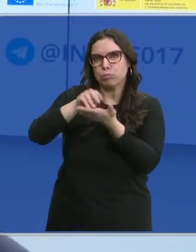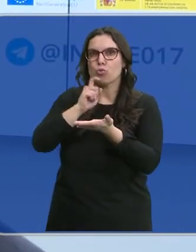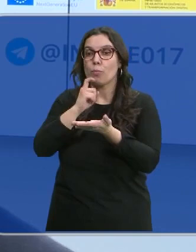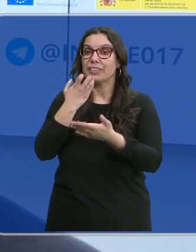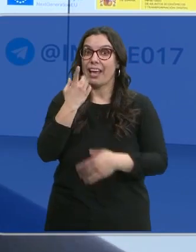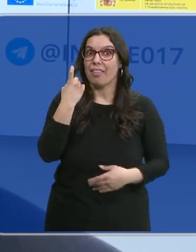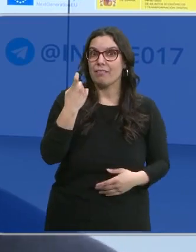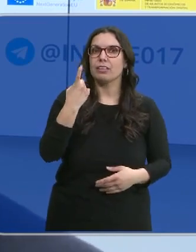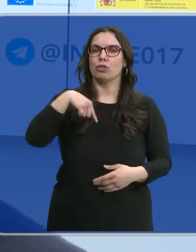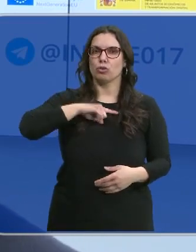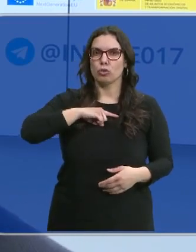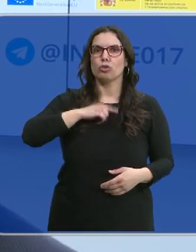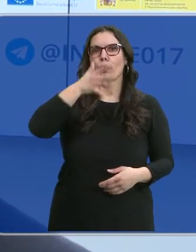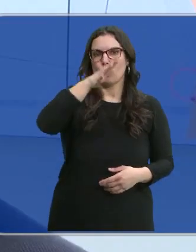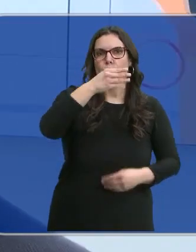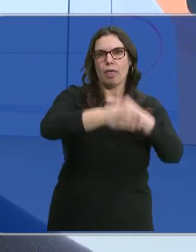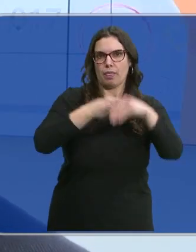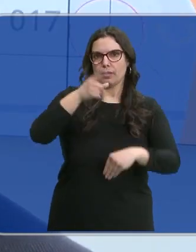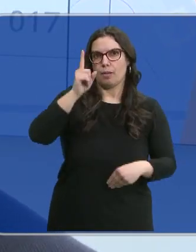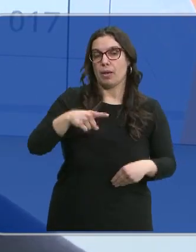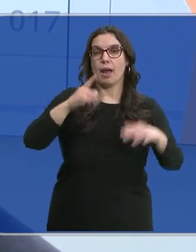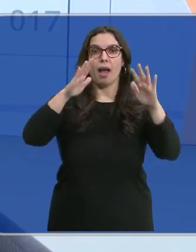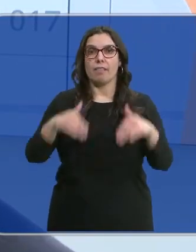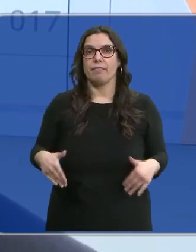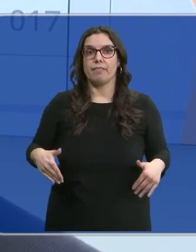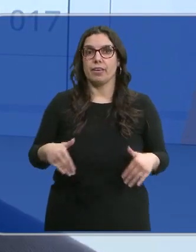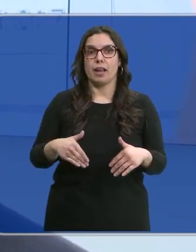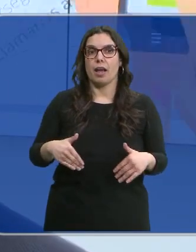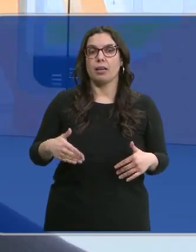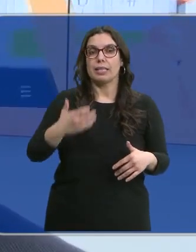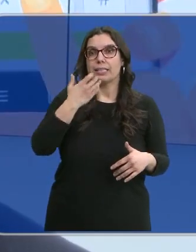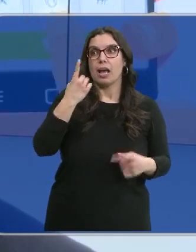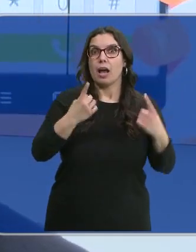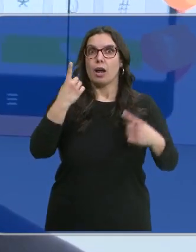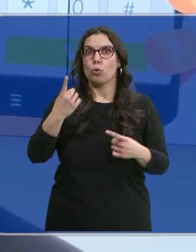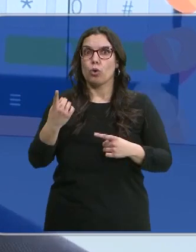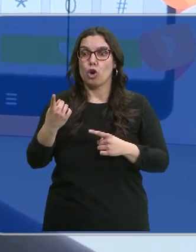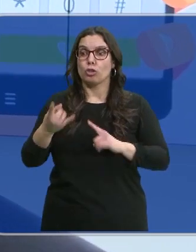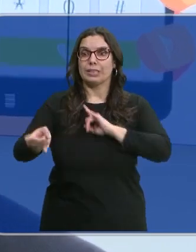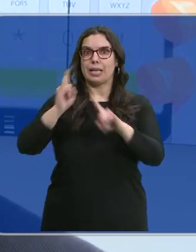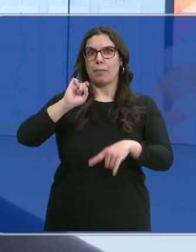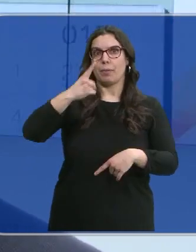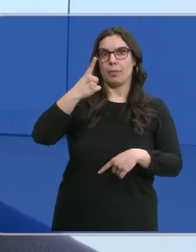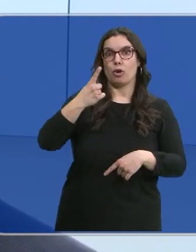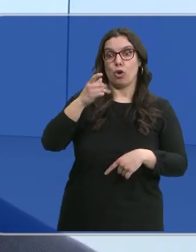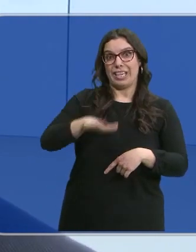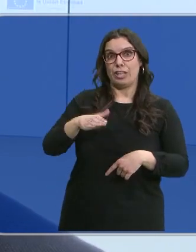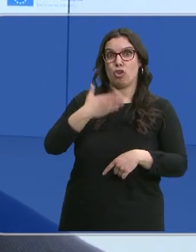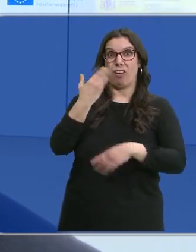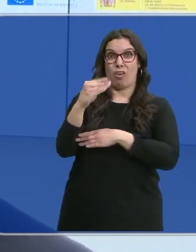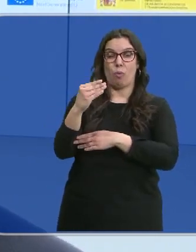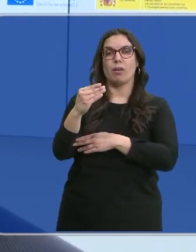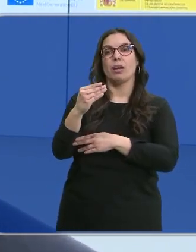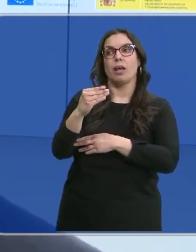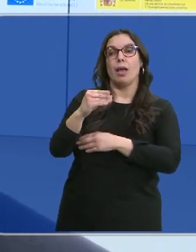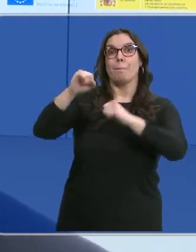de que sea necesario, realizar las pertinentes denuncias. Al final, es el menor que casi ve nuestro teléfono una vía antes de contactar a sus padres o